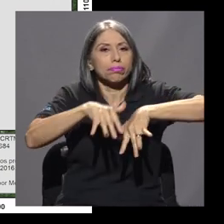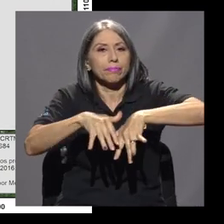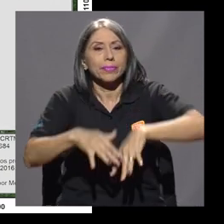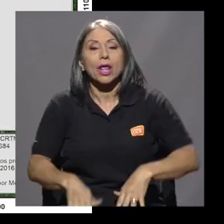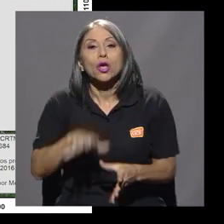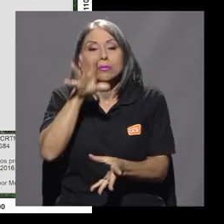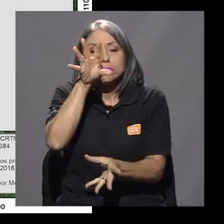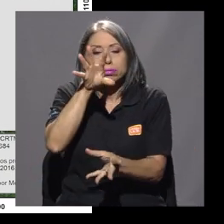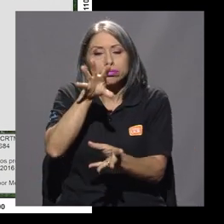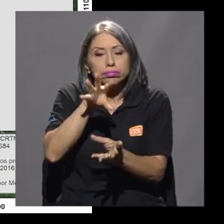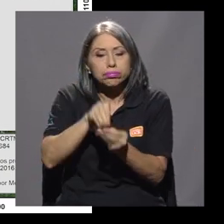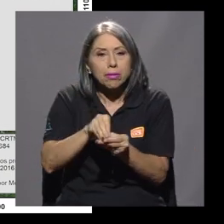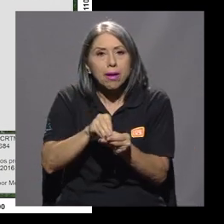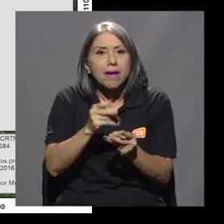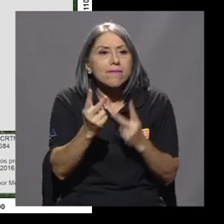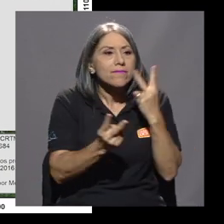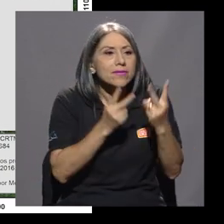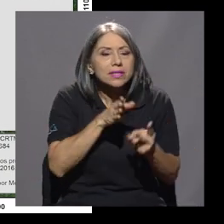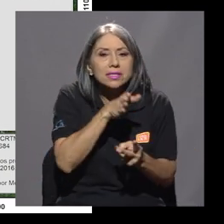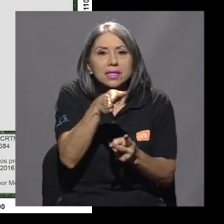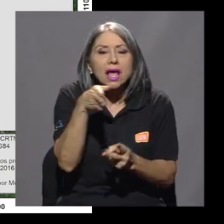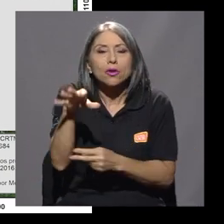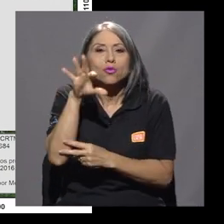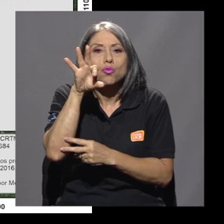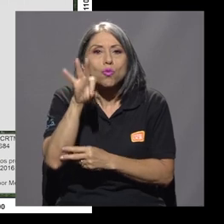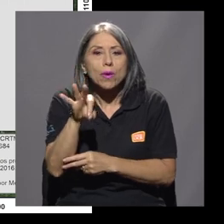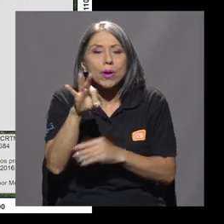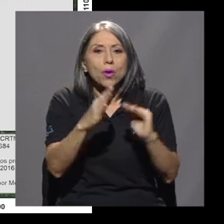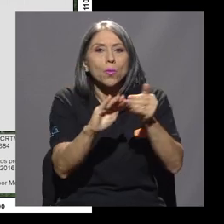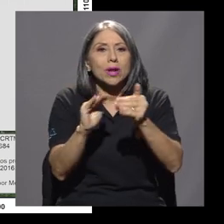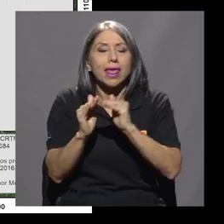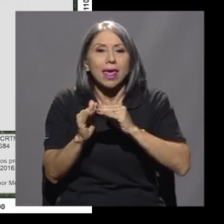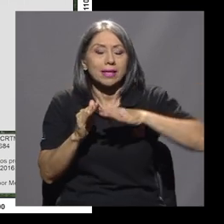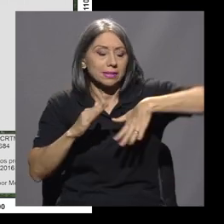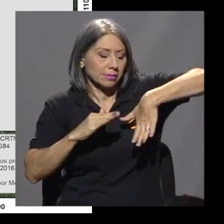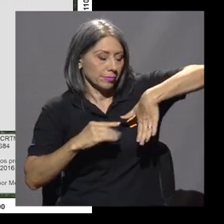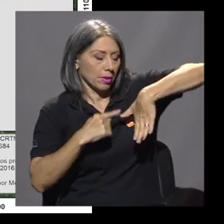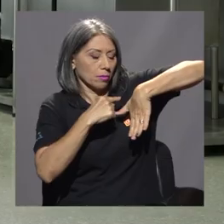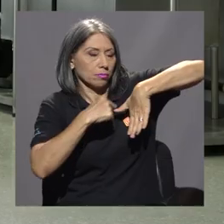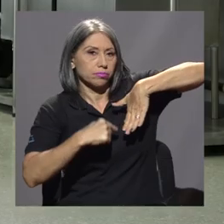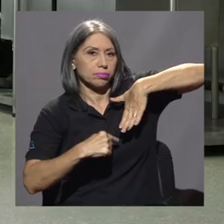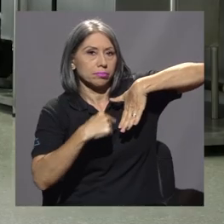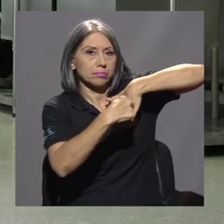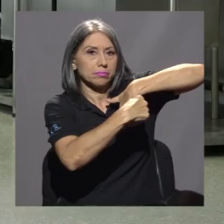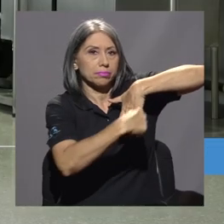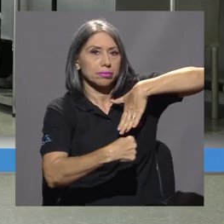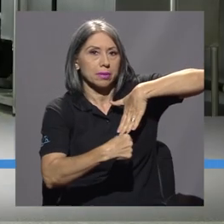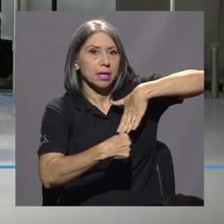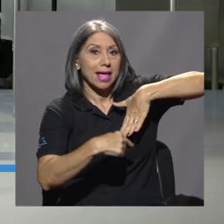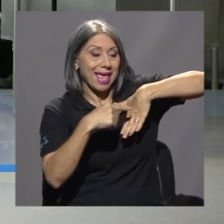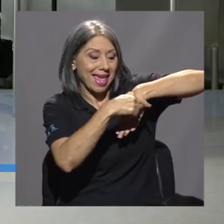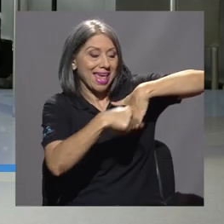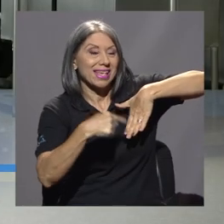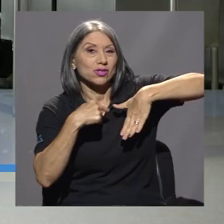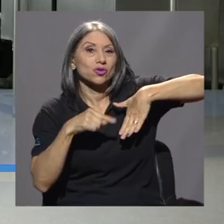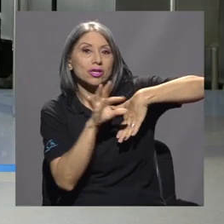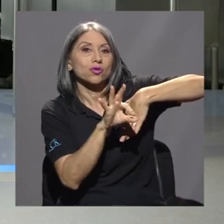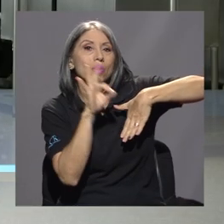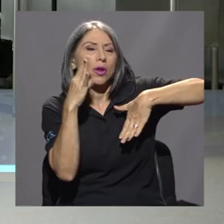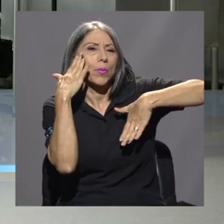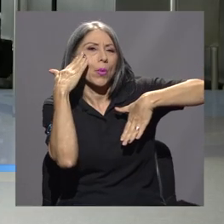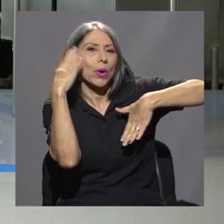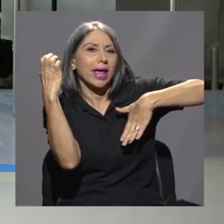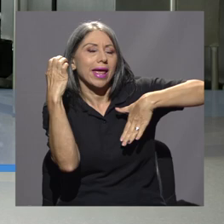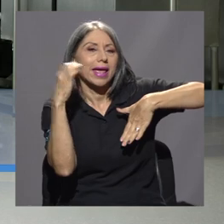En total, los científicos visitaron nueve comunidades de las costas del Atlántico y el Pacífico, tomadas sin cuenta inicialmente por ser centros